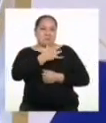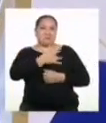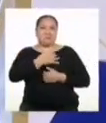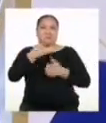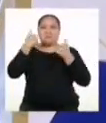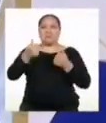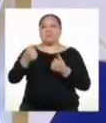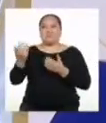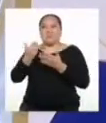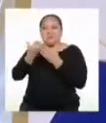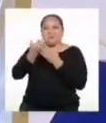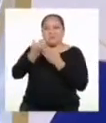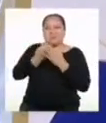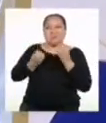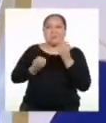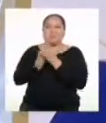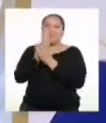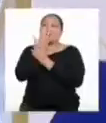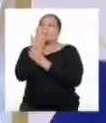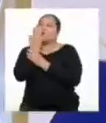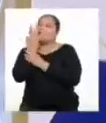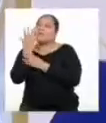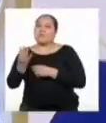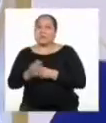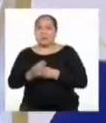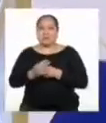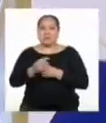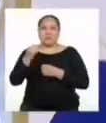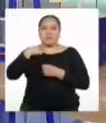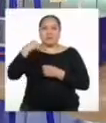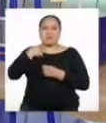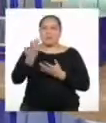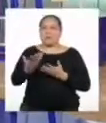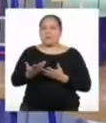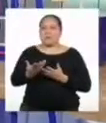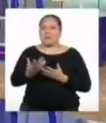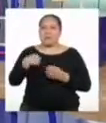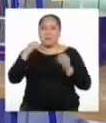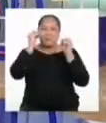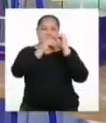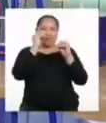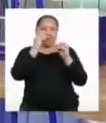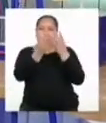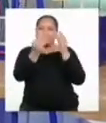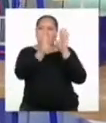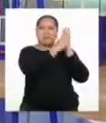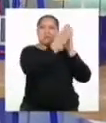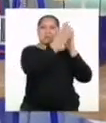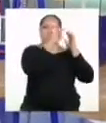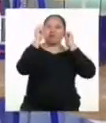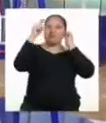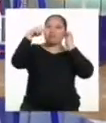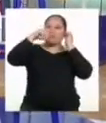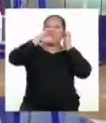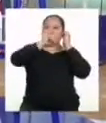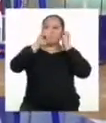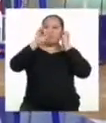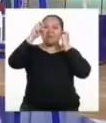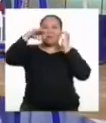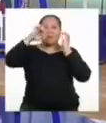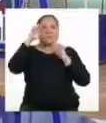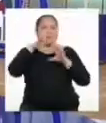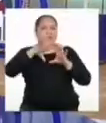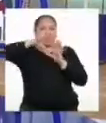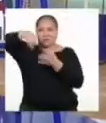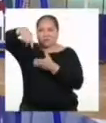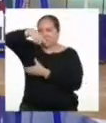porque se acerca la primavera o porque me he puesto a crear varios fanzines. Resulta que esto del mundo de los fanzines es en el fondo